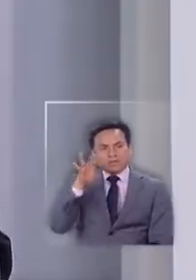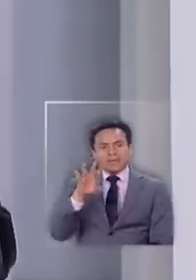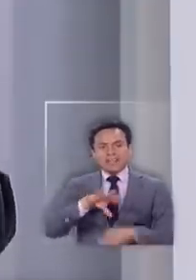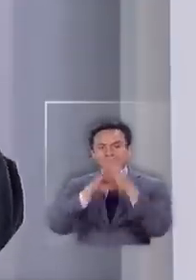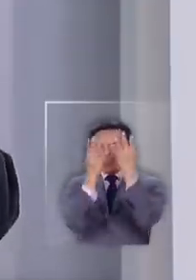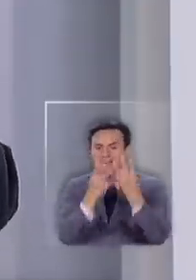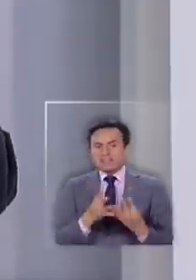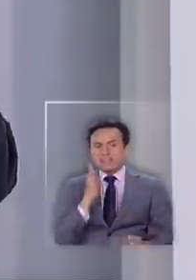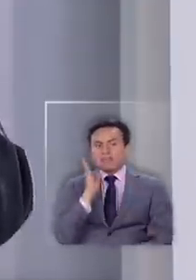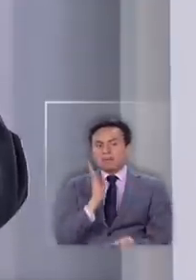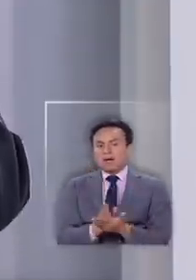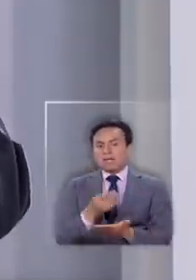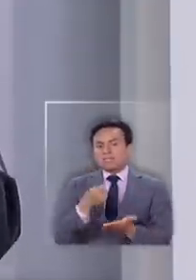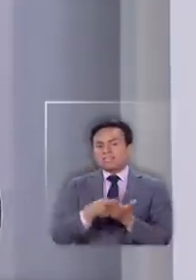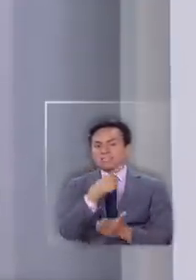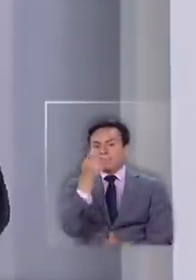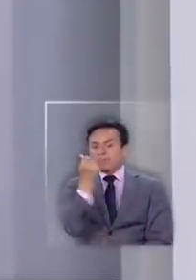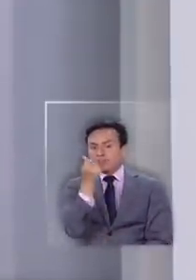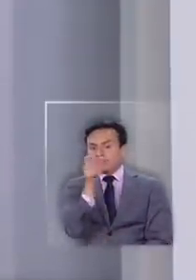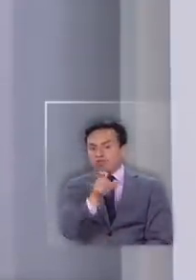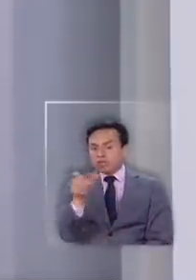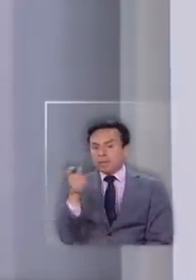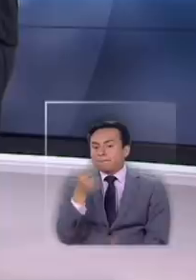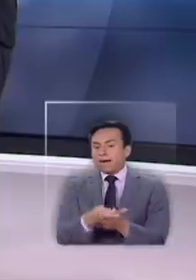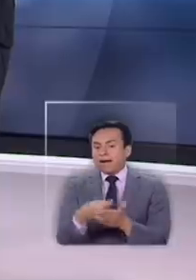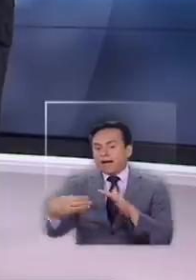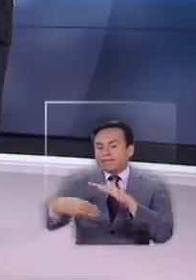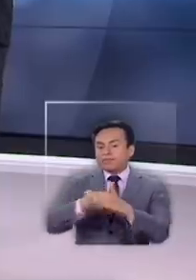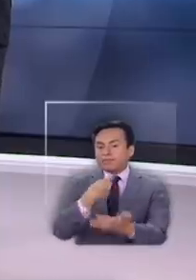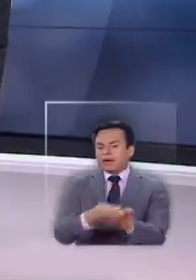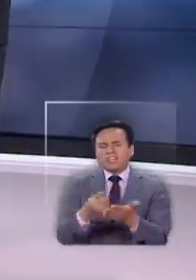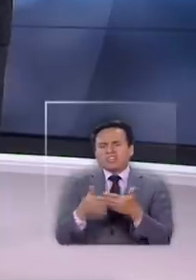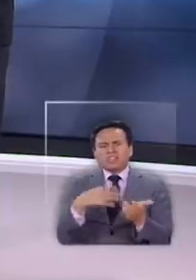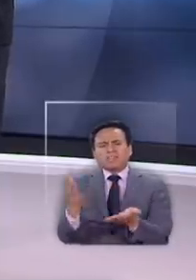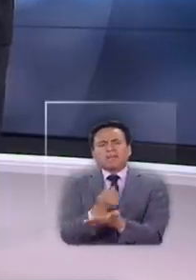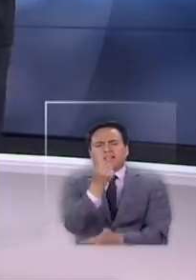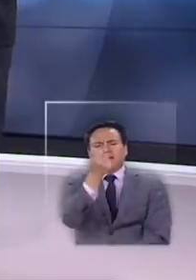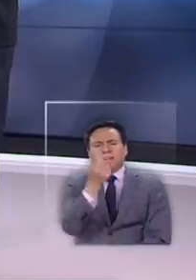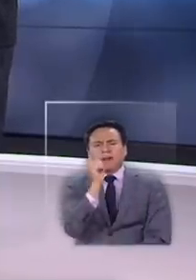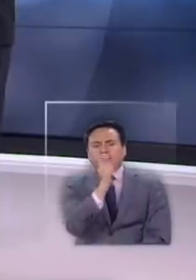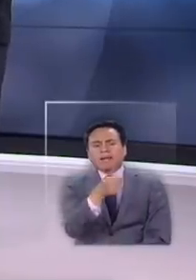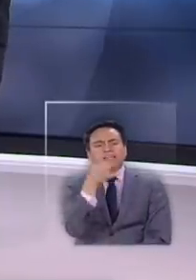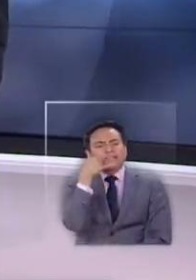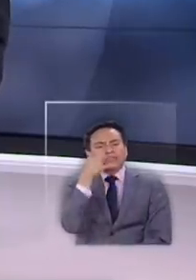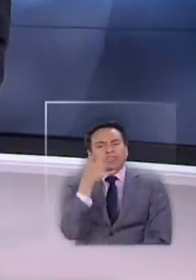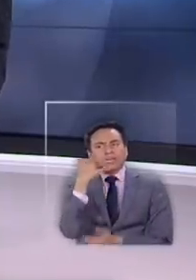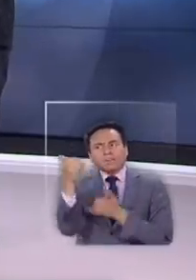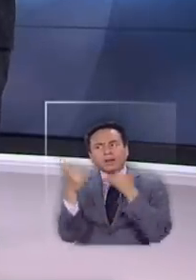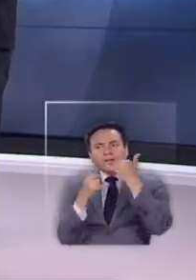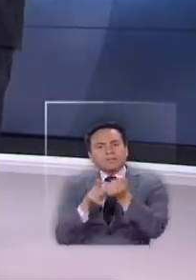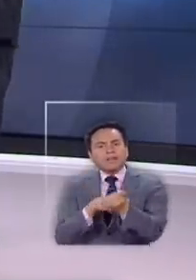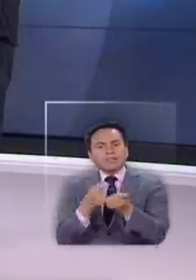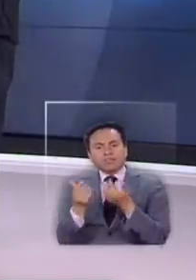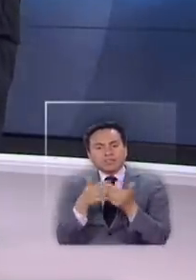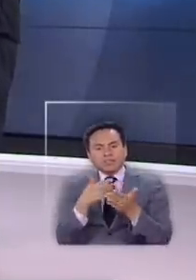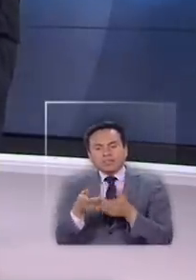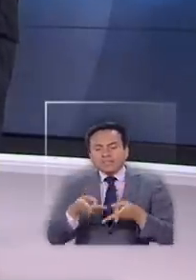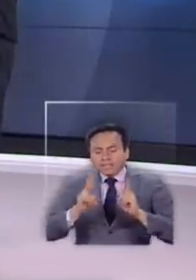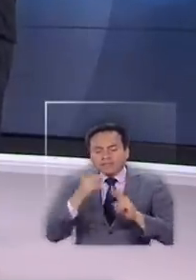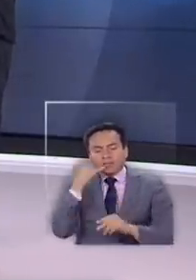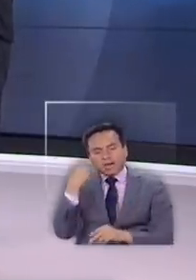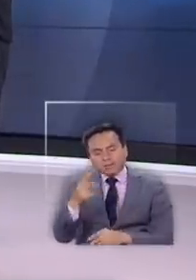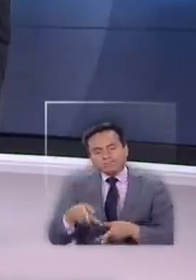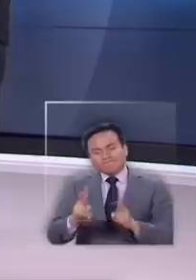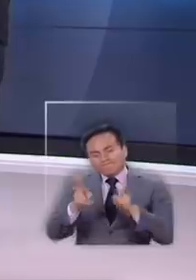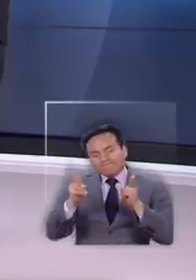cárcel tienen que pagar 100 pesos los que están adentro de la cárcel. ¿De dónde van a sacar plata para pagar el teléfono para poder llamar a los familiares? Déjenlos usar el